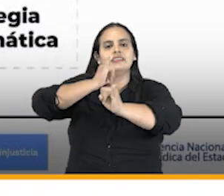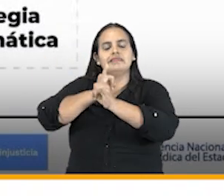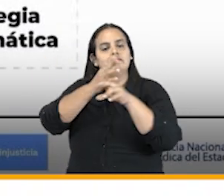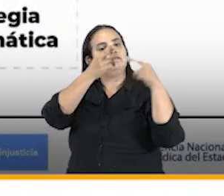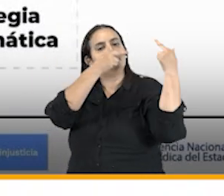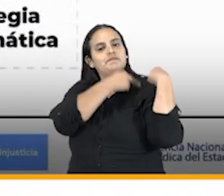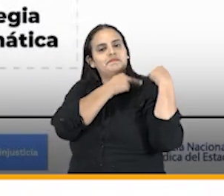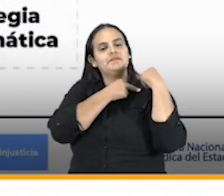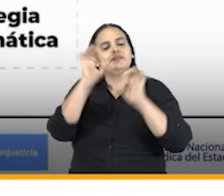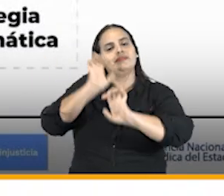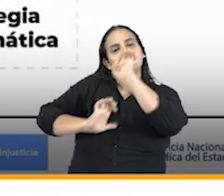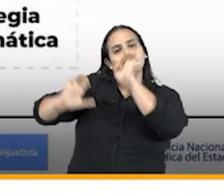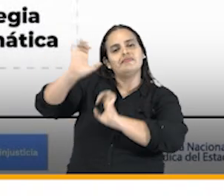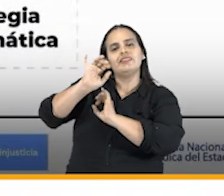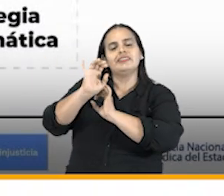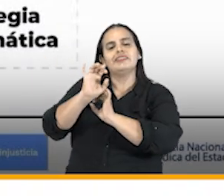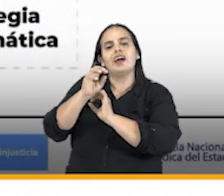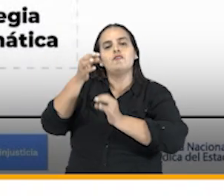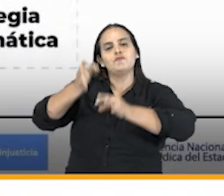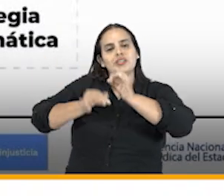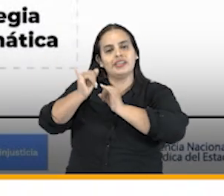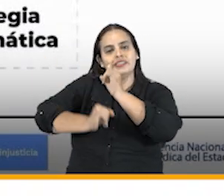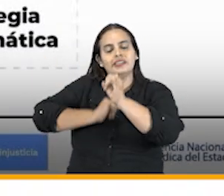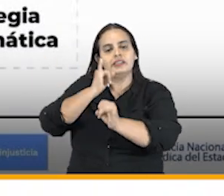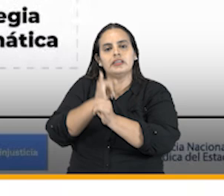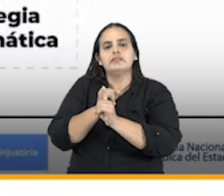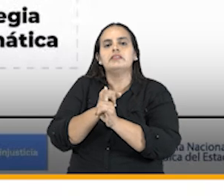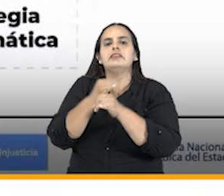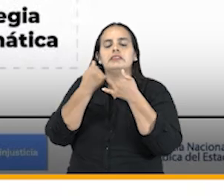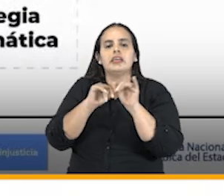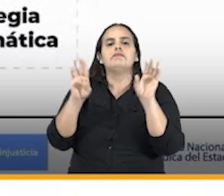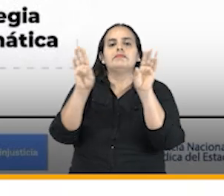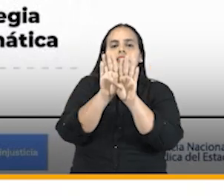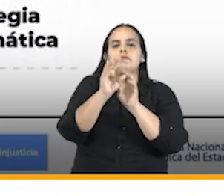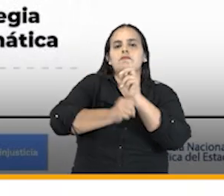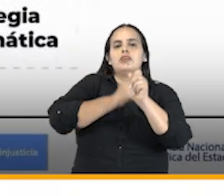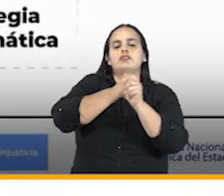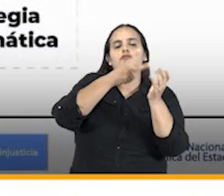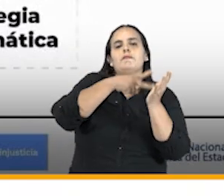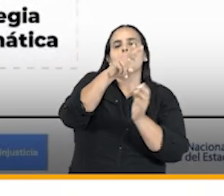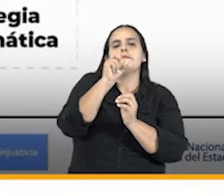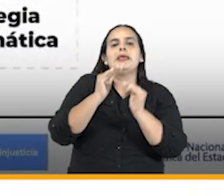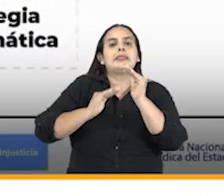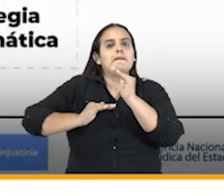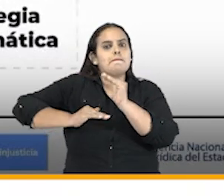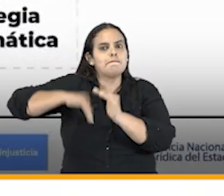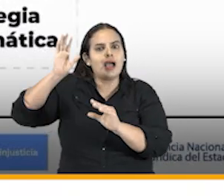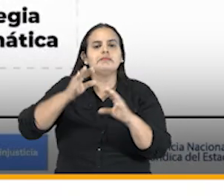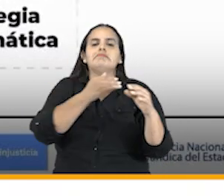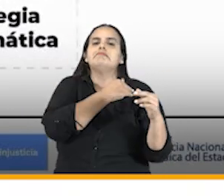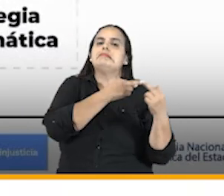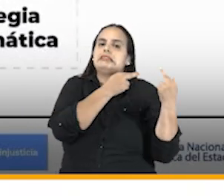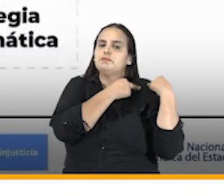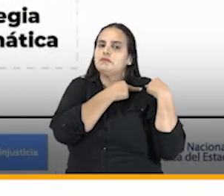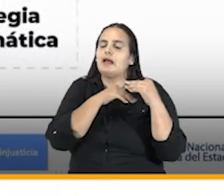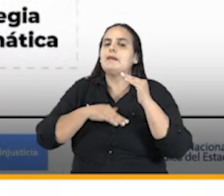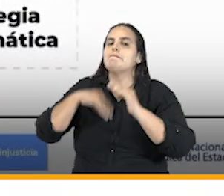cargo de la dirección de defensa jurídica internacional cerramos el año 2020 con más casos a nuestro cargo